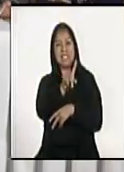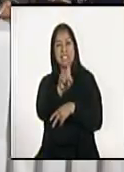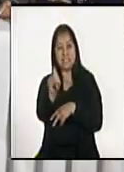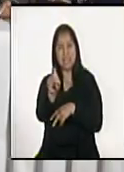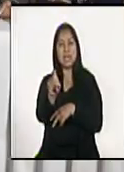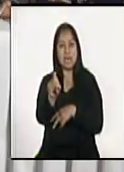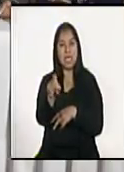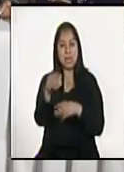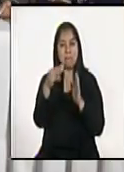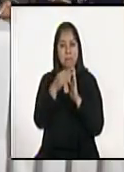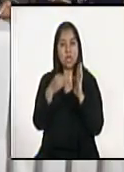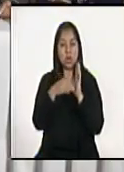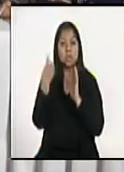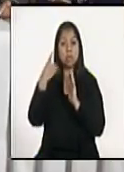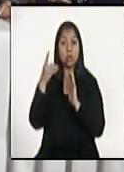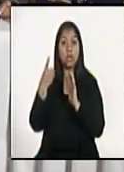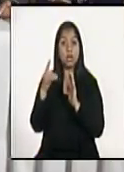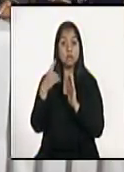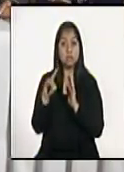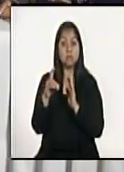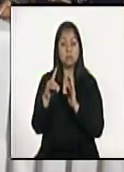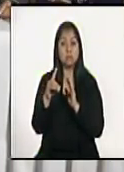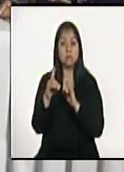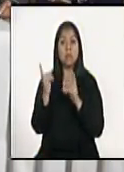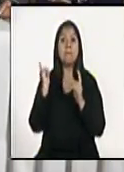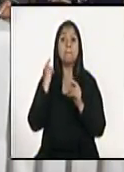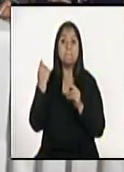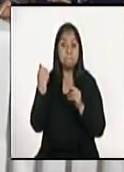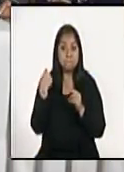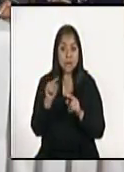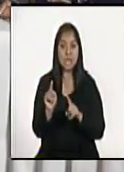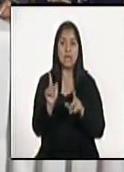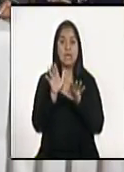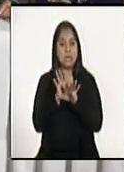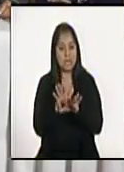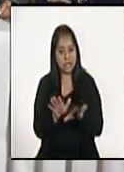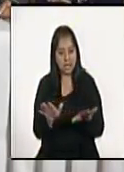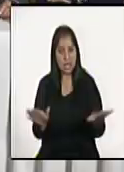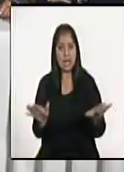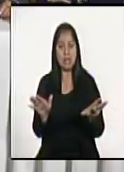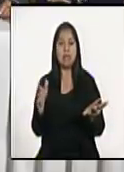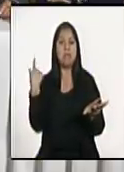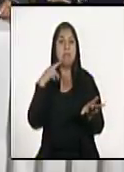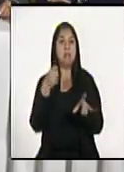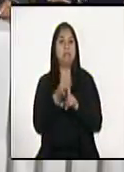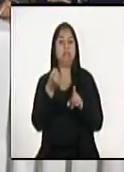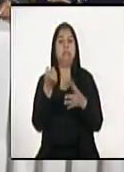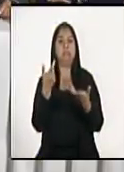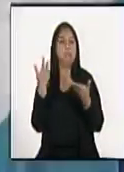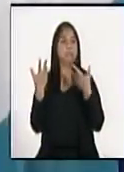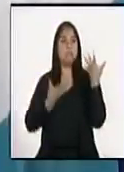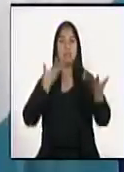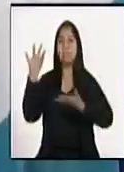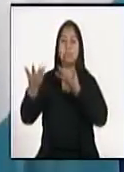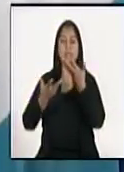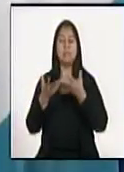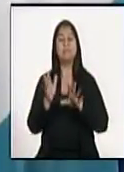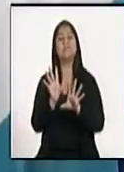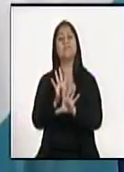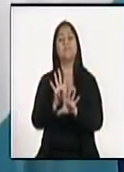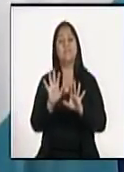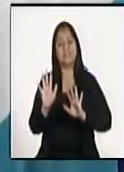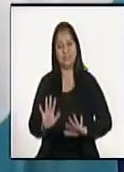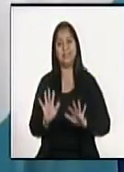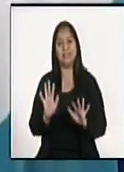esta hora de dólares para atenuar ese impacto, esa volatilidad que se está dando en el